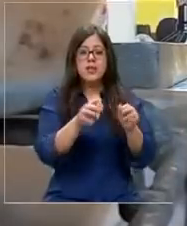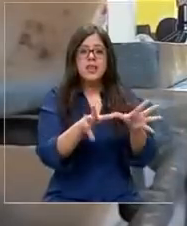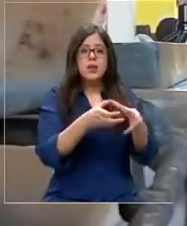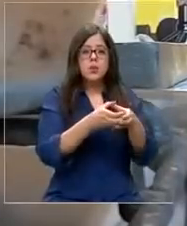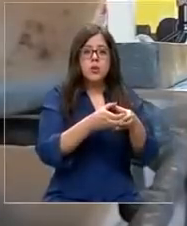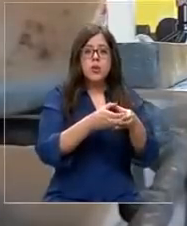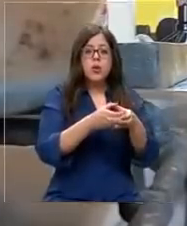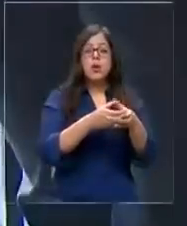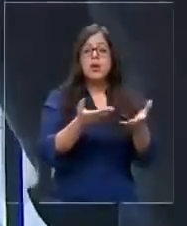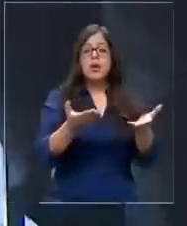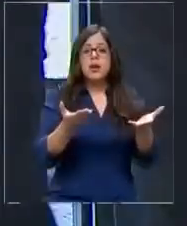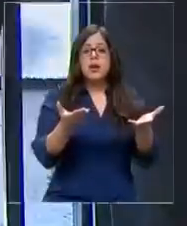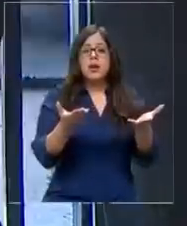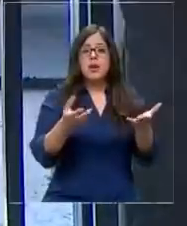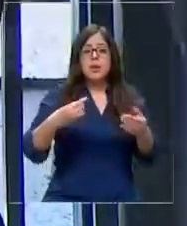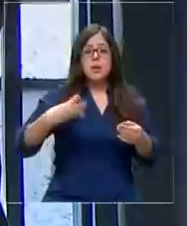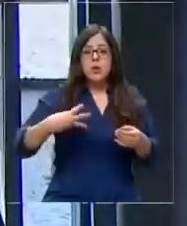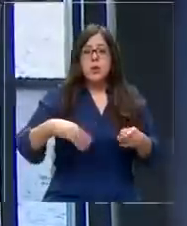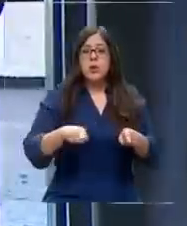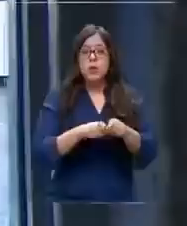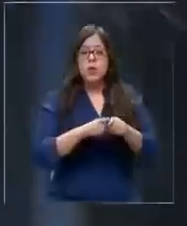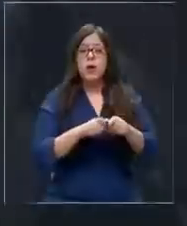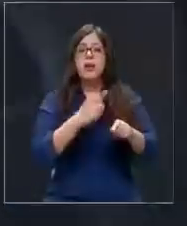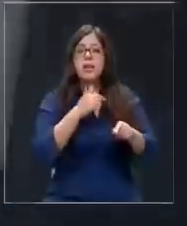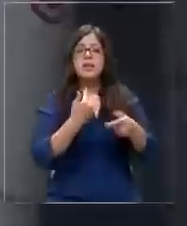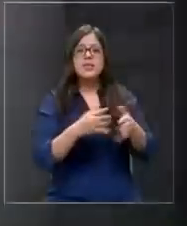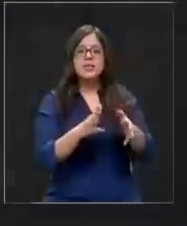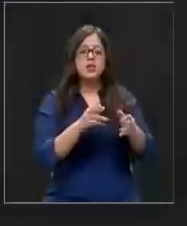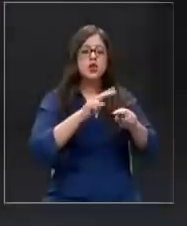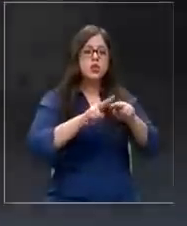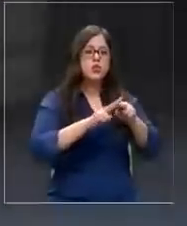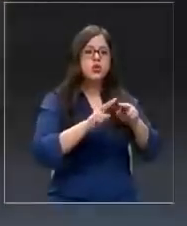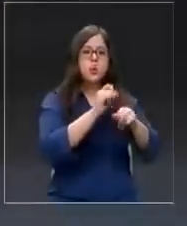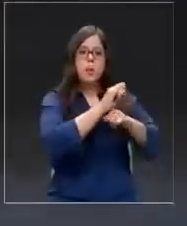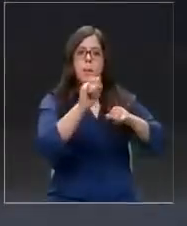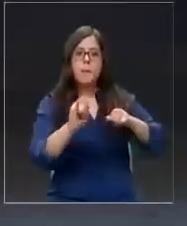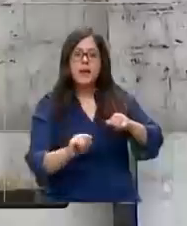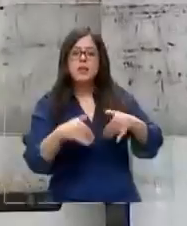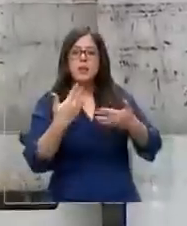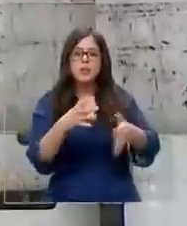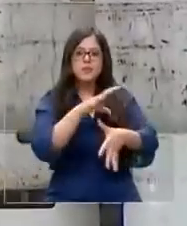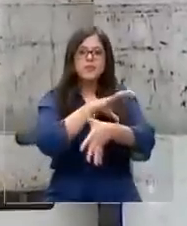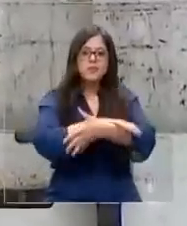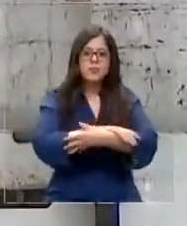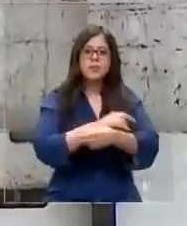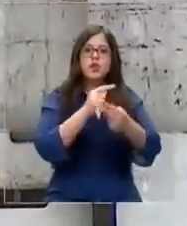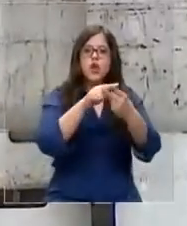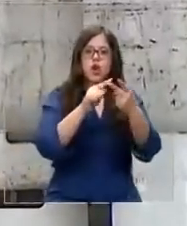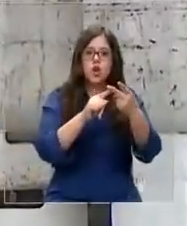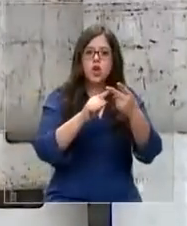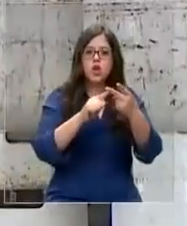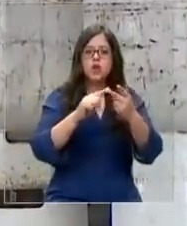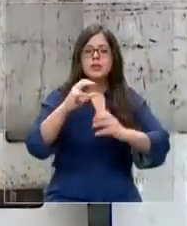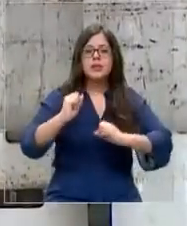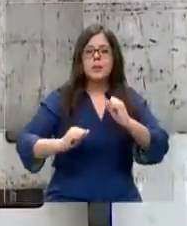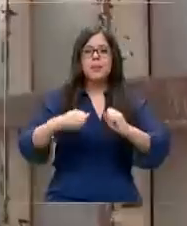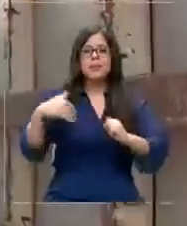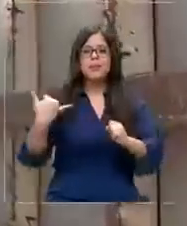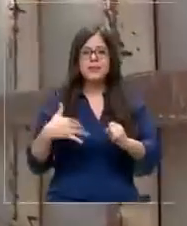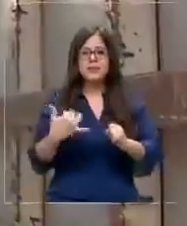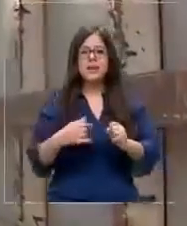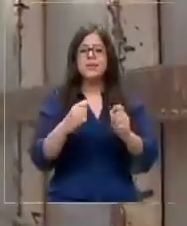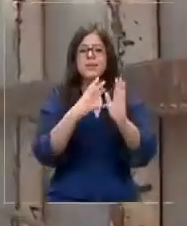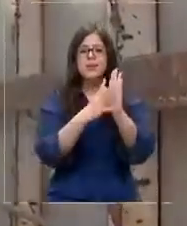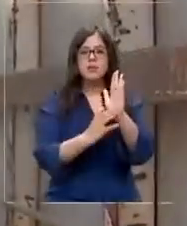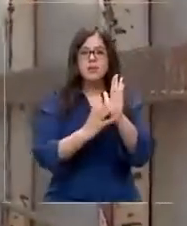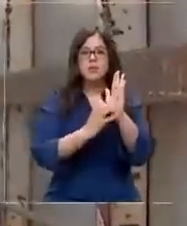Asociación de Municipalidades apuestan por una solución en el corto plazo. Por ello han adquirido convenios con 12 de las principales compañías con